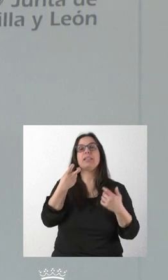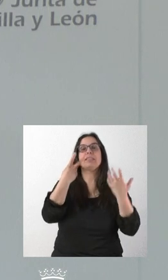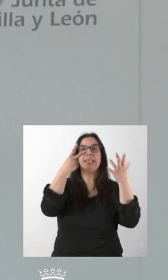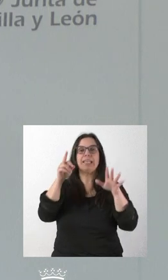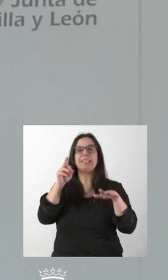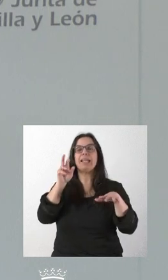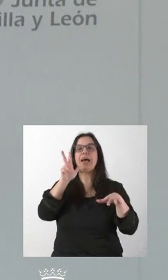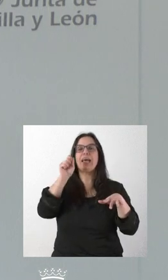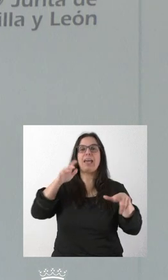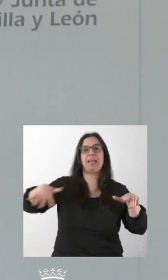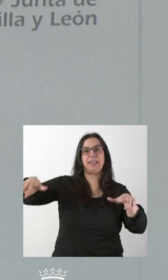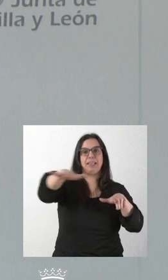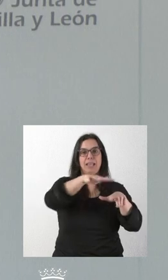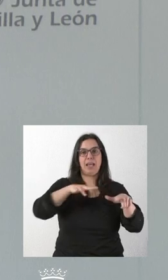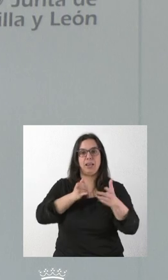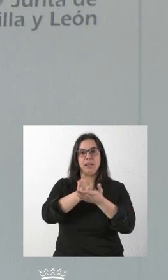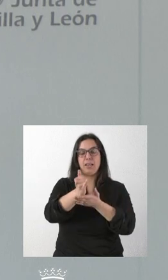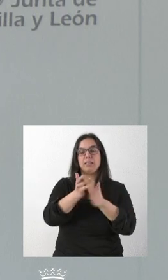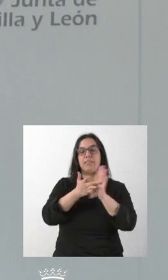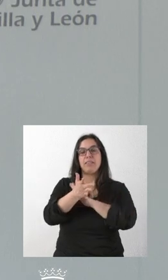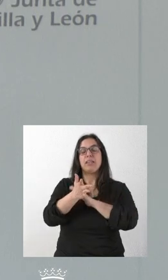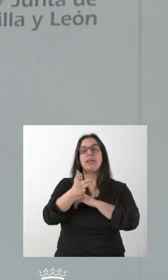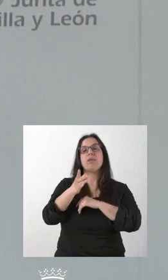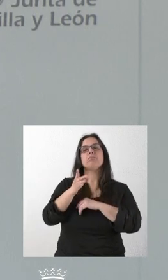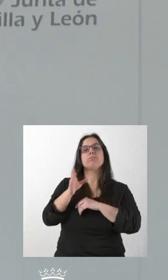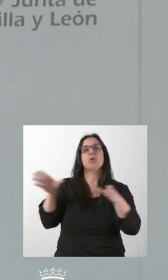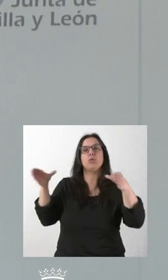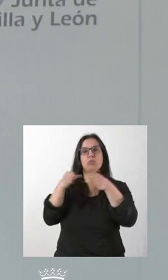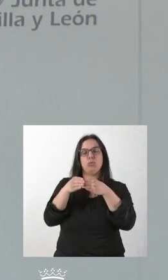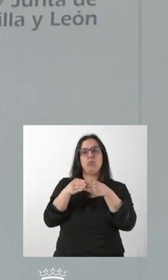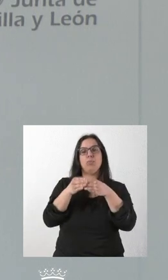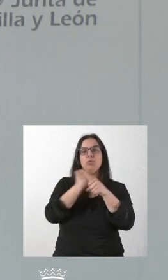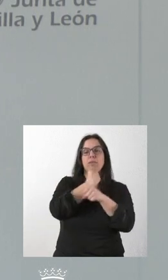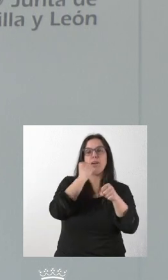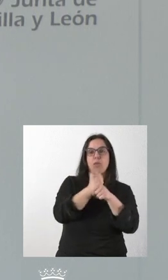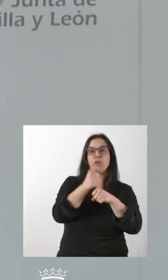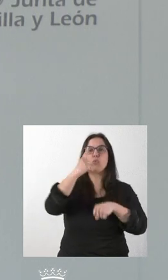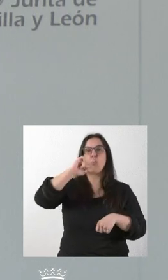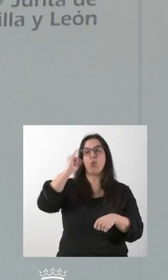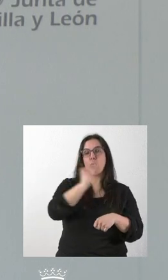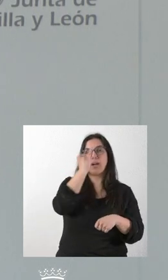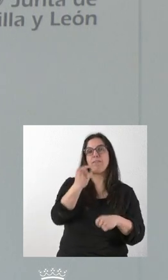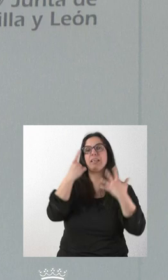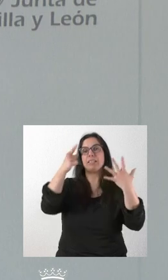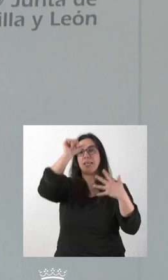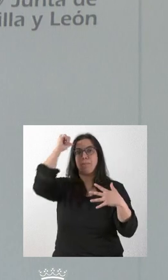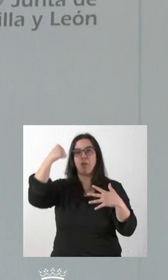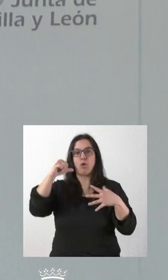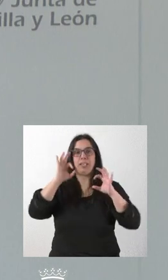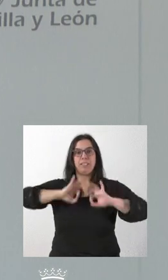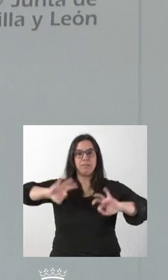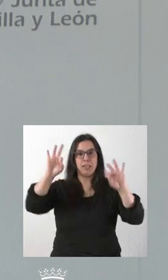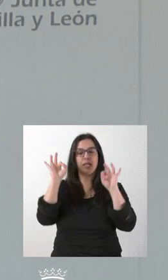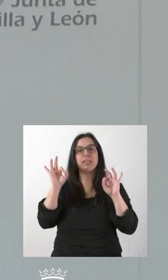De esta forma, la contratación va a disponer de una cuadrilla con un capataz y seis peones especialistas y el régimen de servicios de